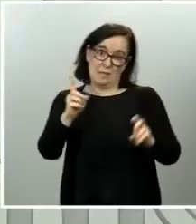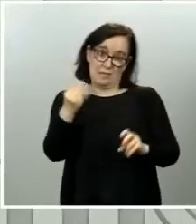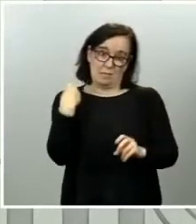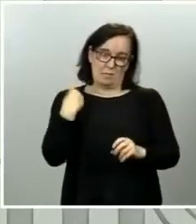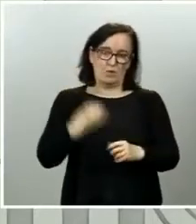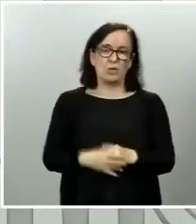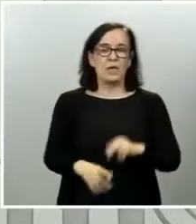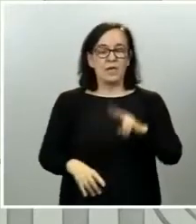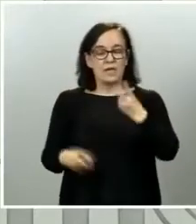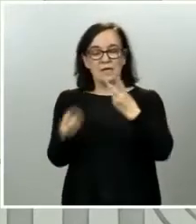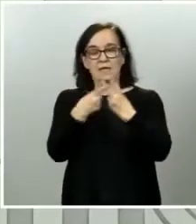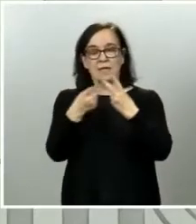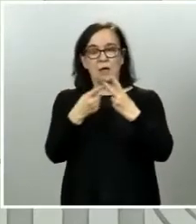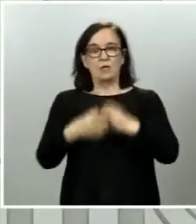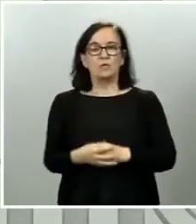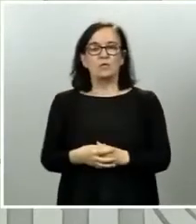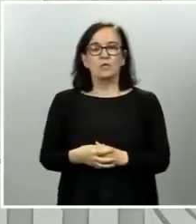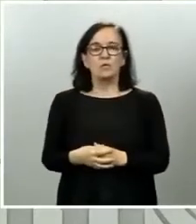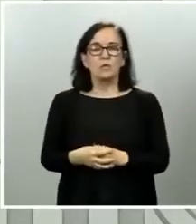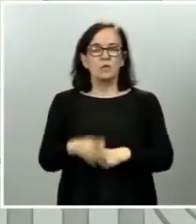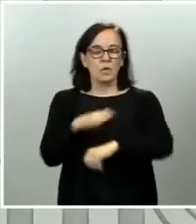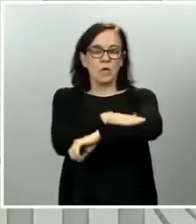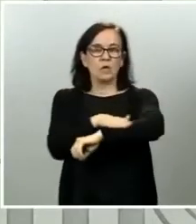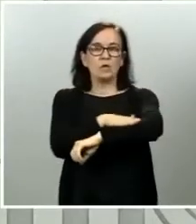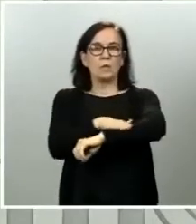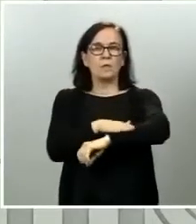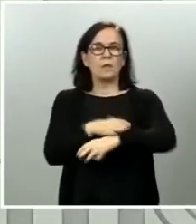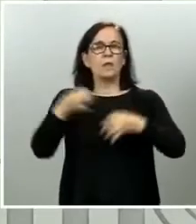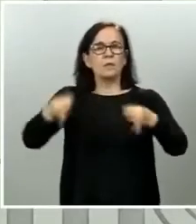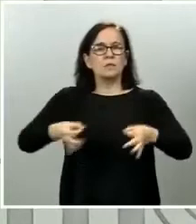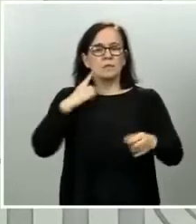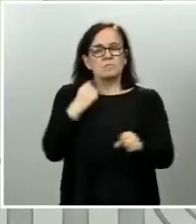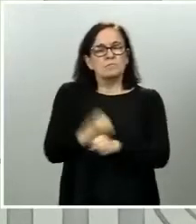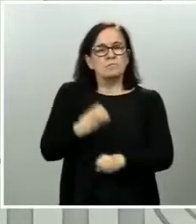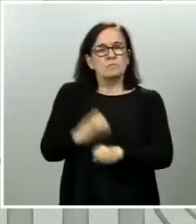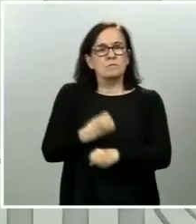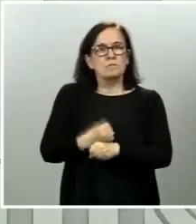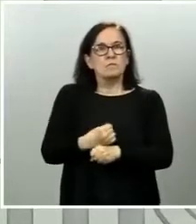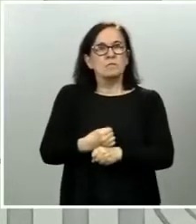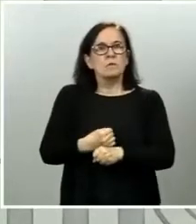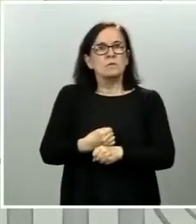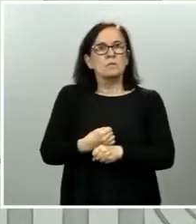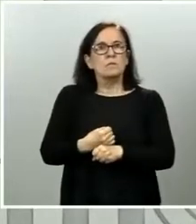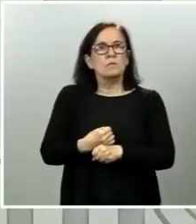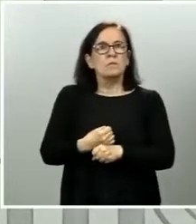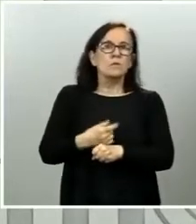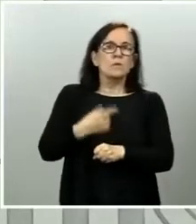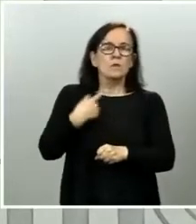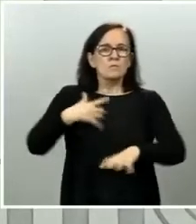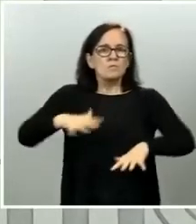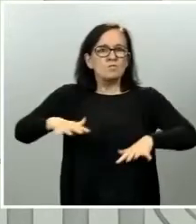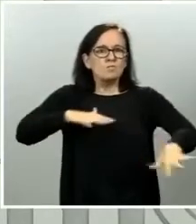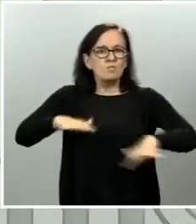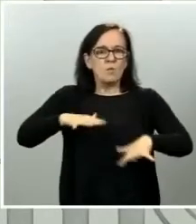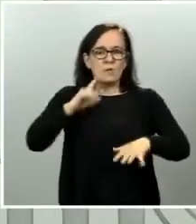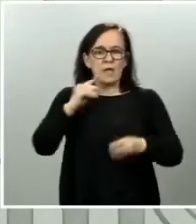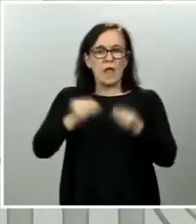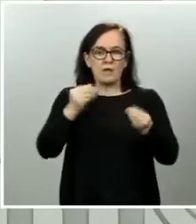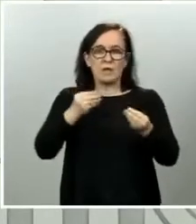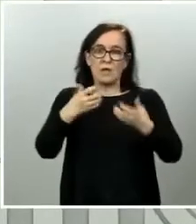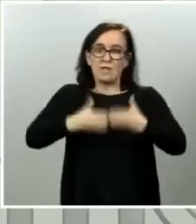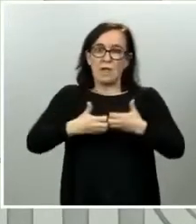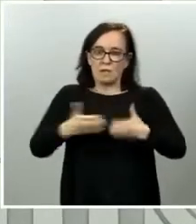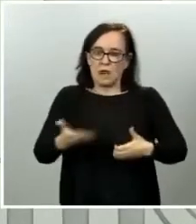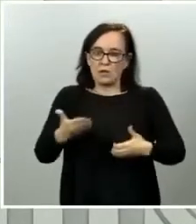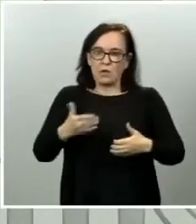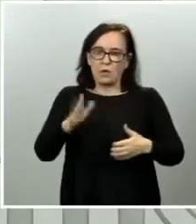En segundo lugar, el Gobierno ha estado siempre trabajando, no solo interesado, sino trabajando activamente para activar la fabricación nacional, bien